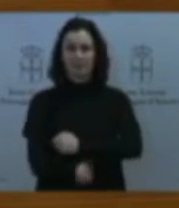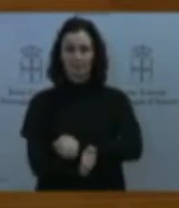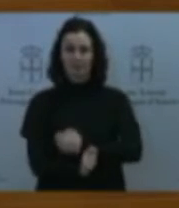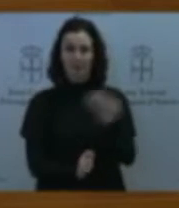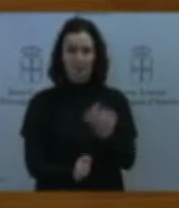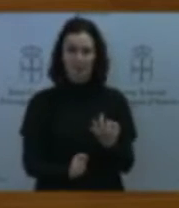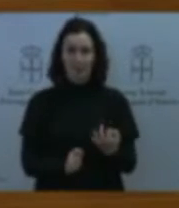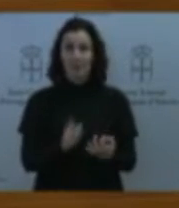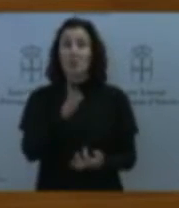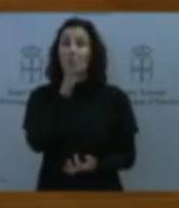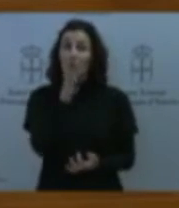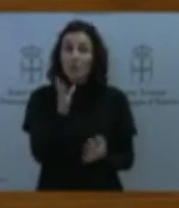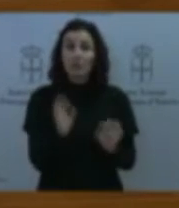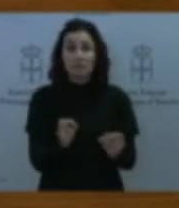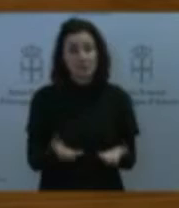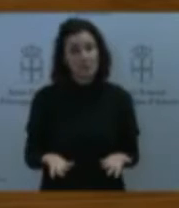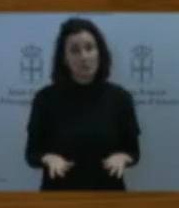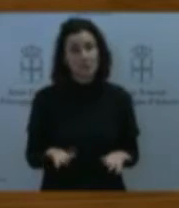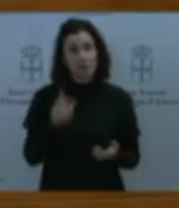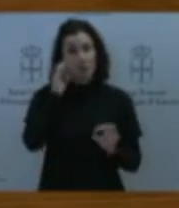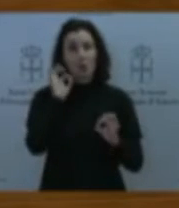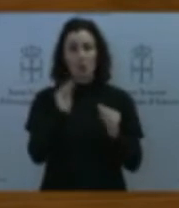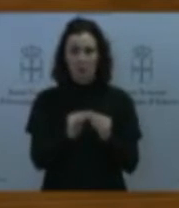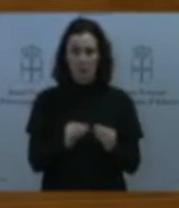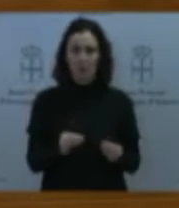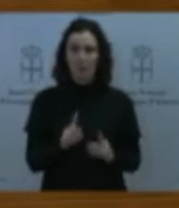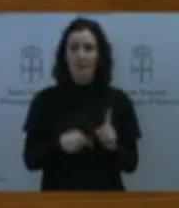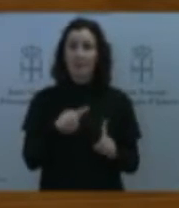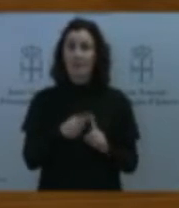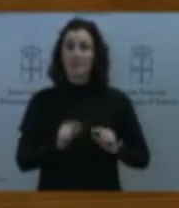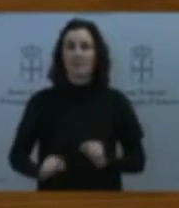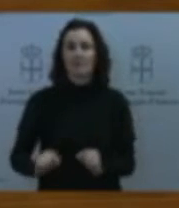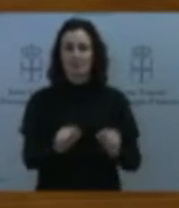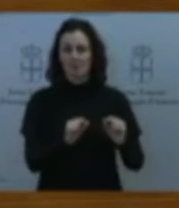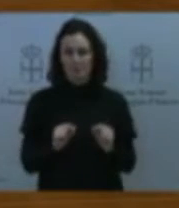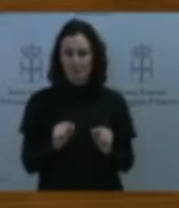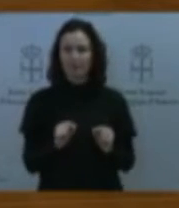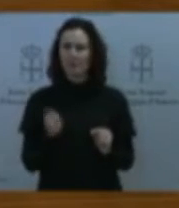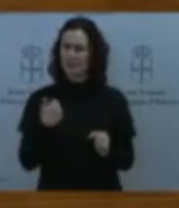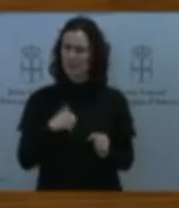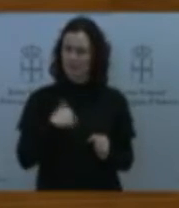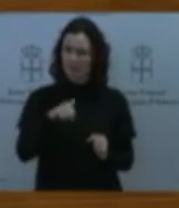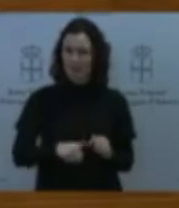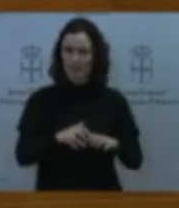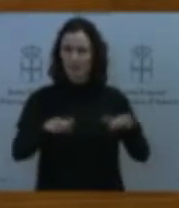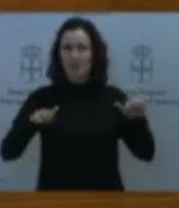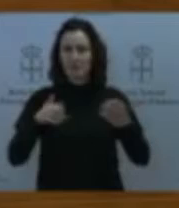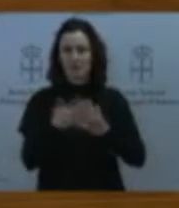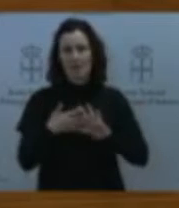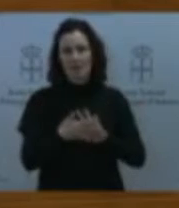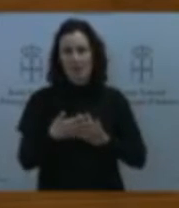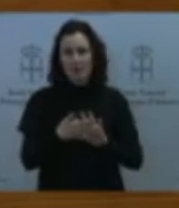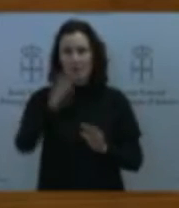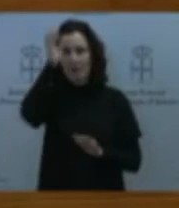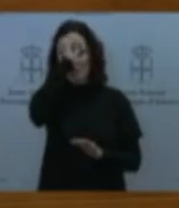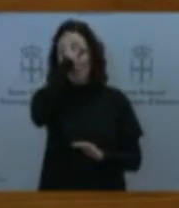sentido y además ese es un debate que se que se sustanció en esta cámara y con opiniones solventes y